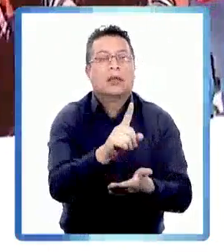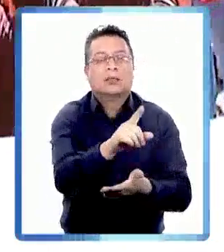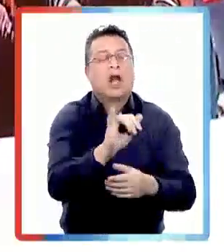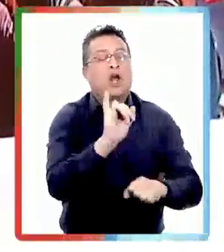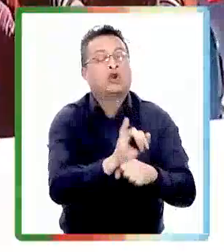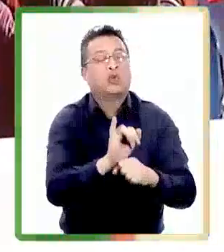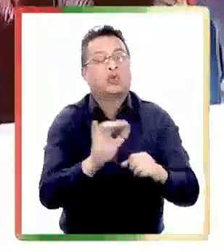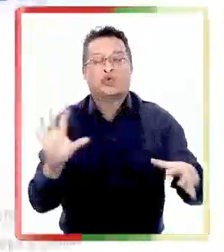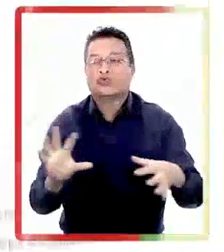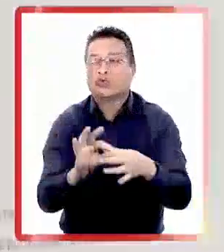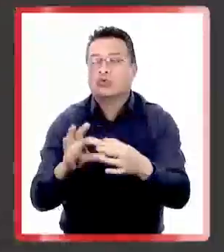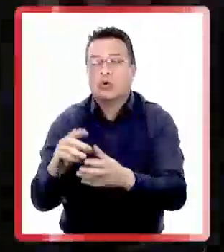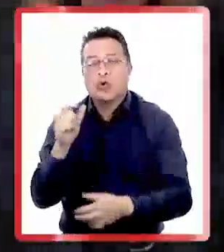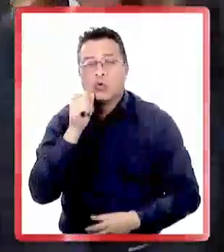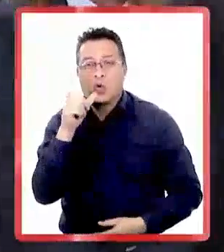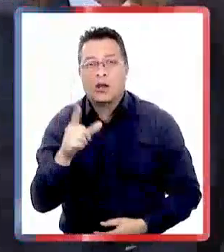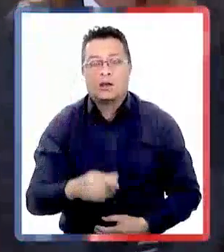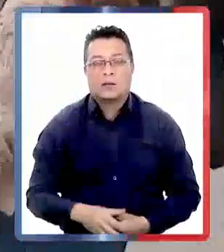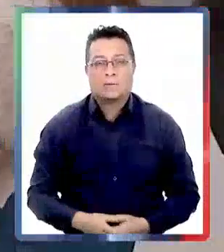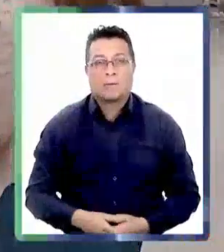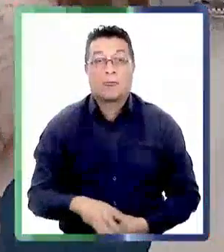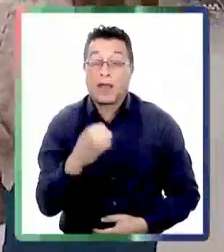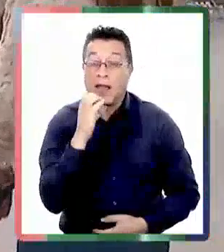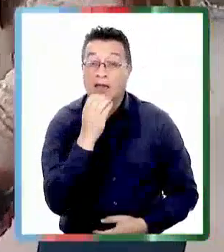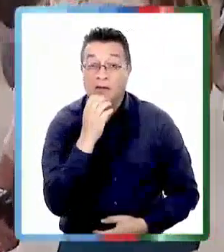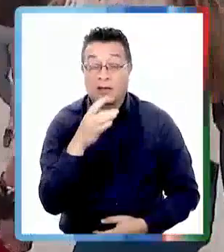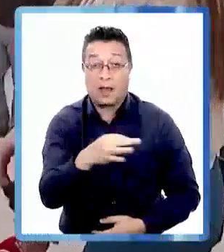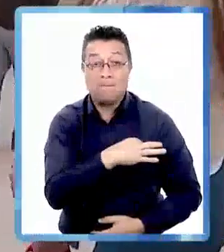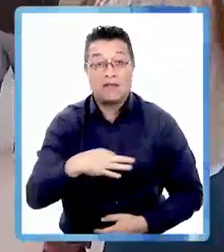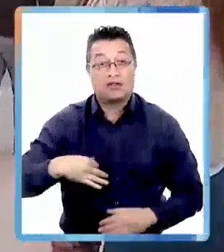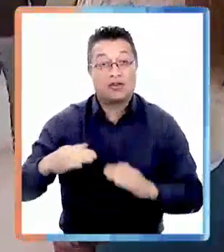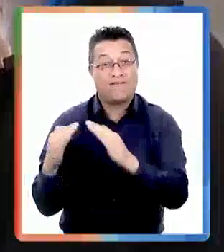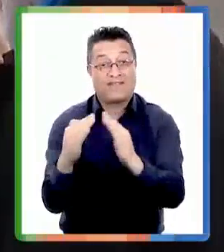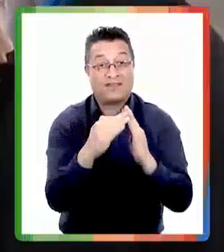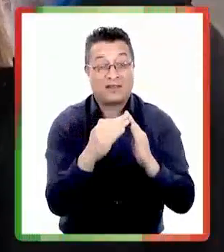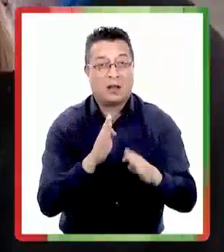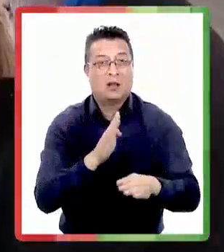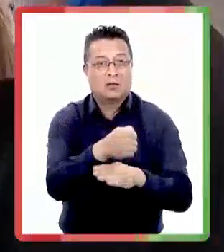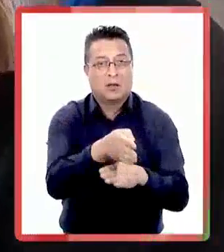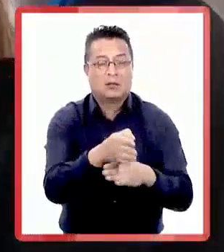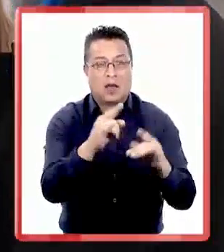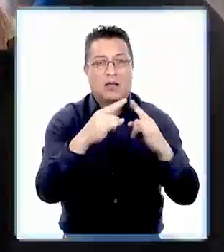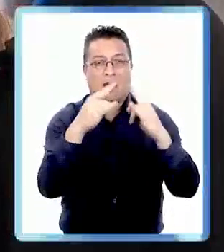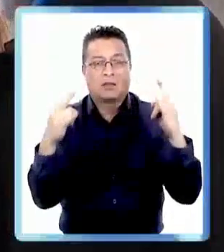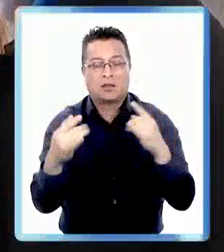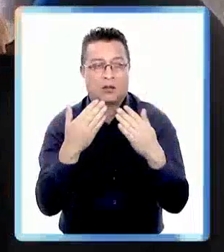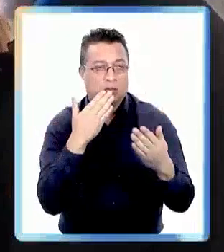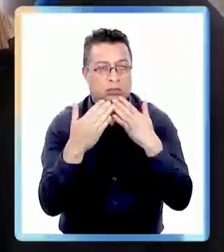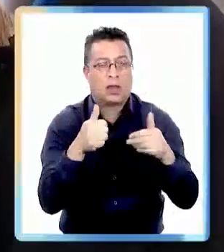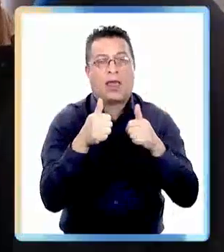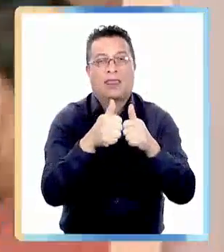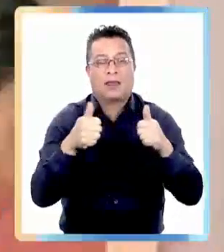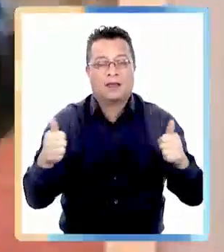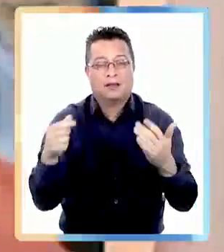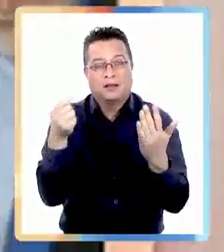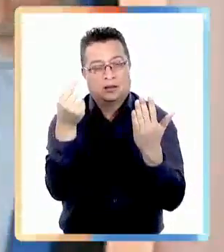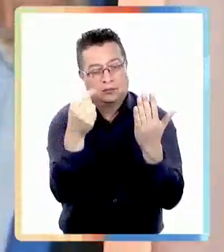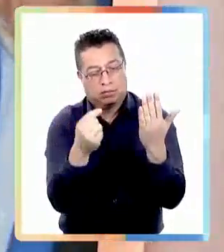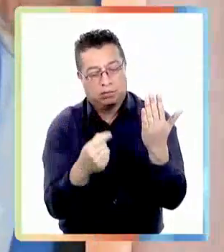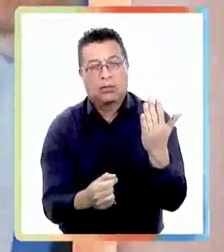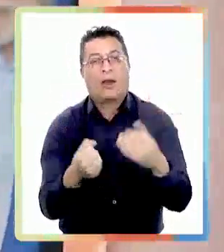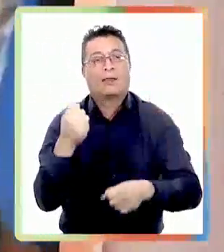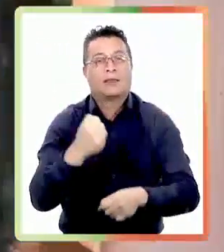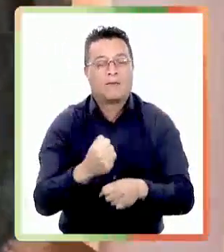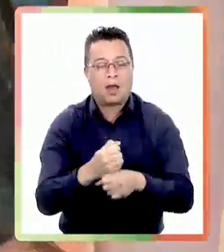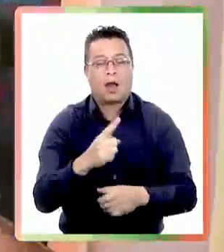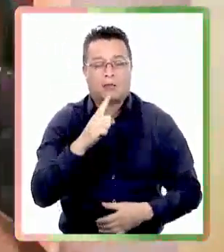la entidad que tienen esos convenios. En Antofagasta, el ministro de Vivienda recorrió los campamentos y conversó con sus dirigentes para chequear si los